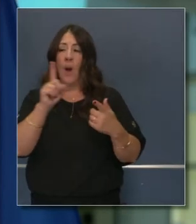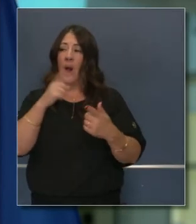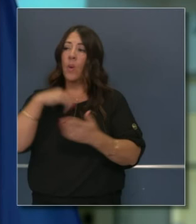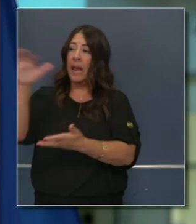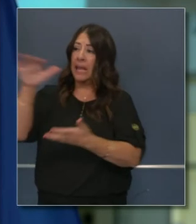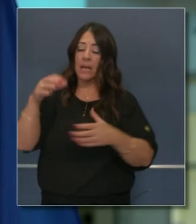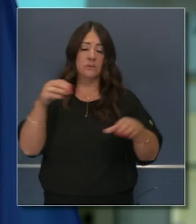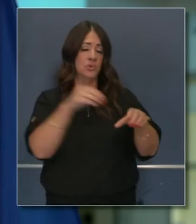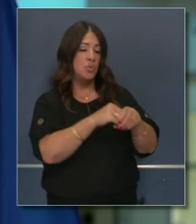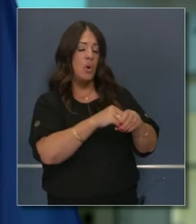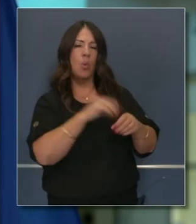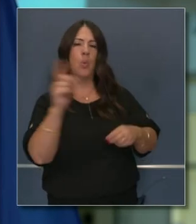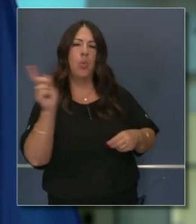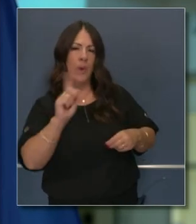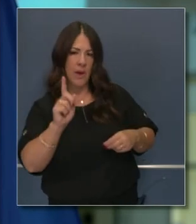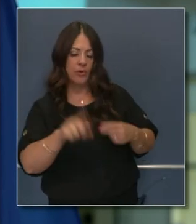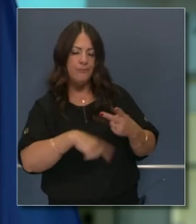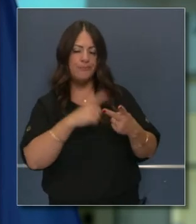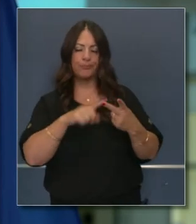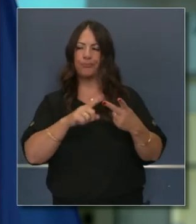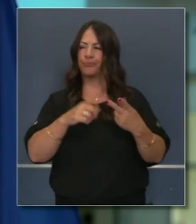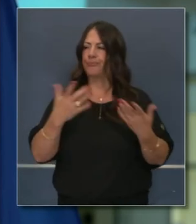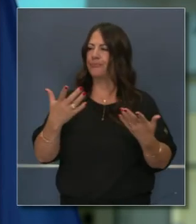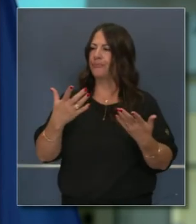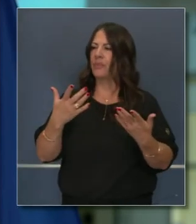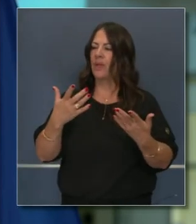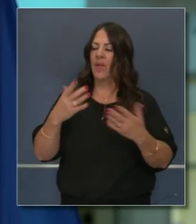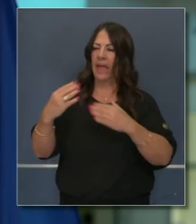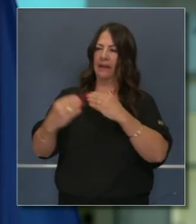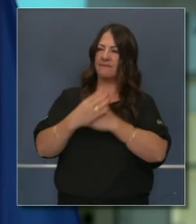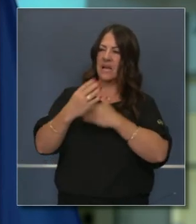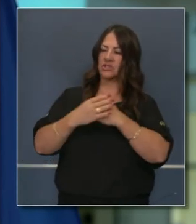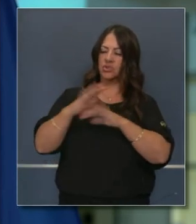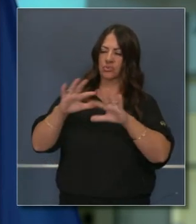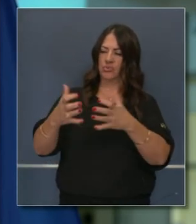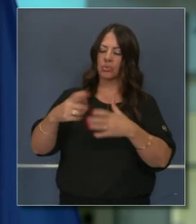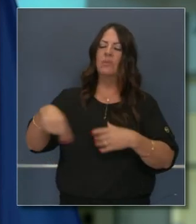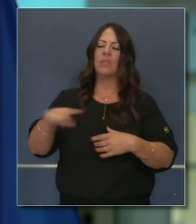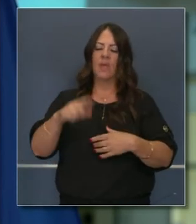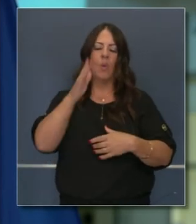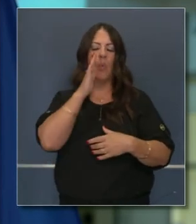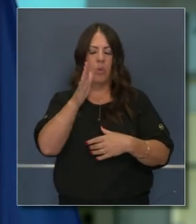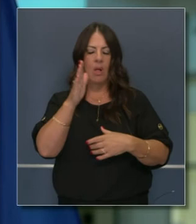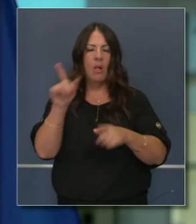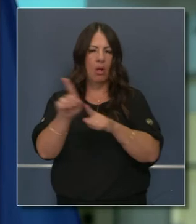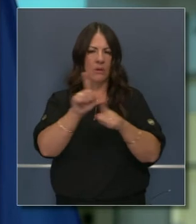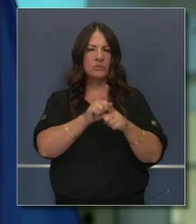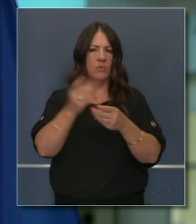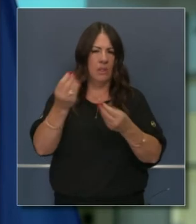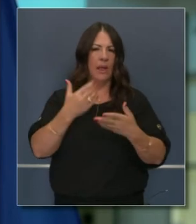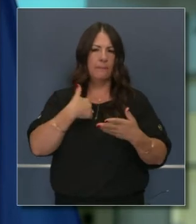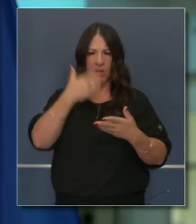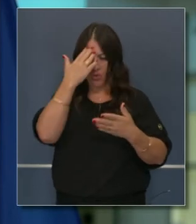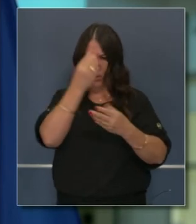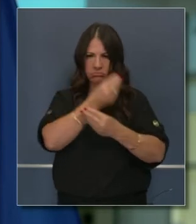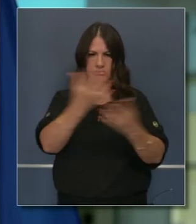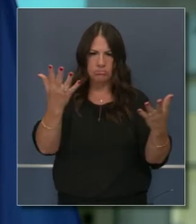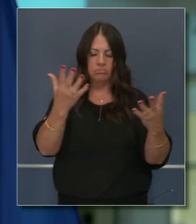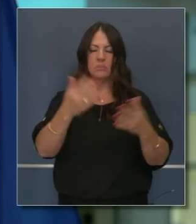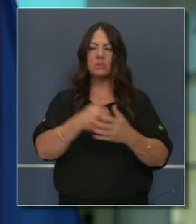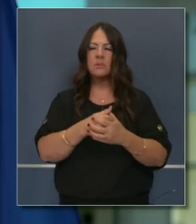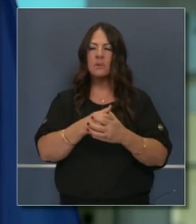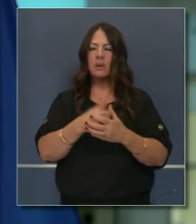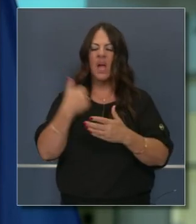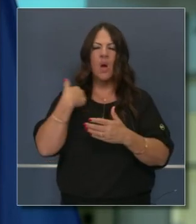logística, en cuanto a otros grupos de trabajo, en cuanto a los consejeros de comunidad.